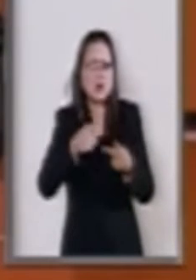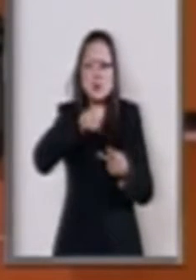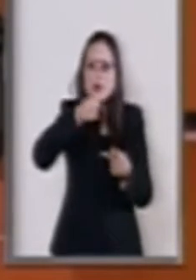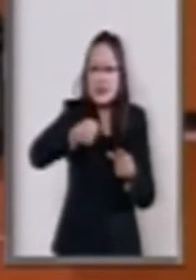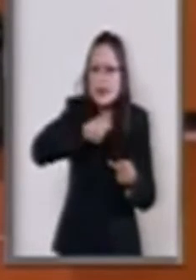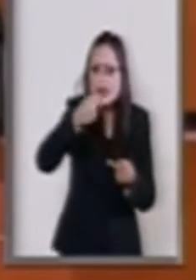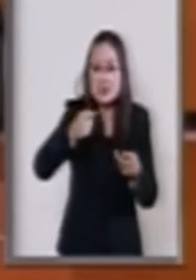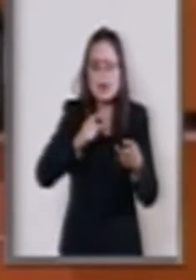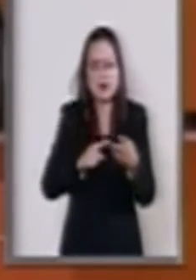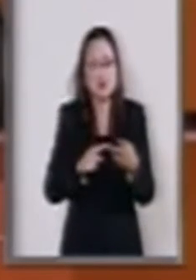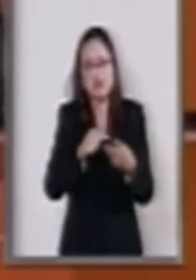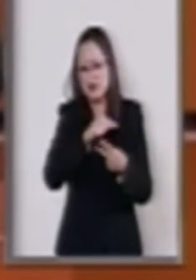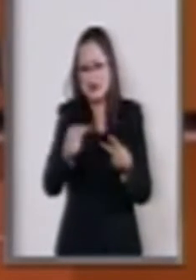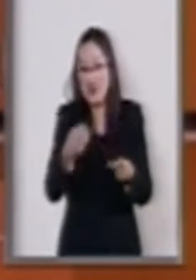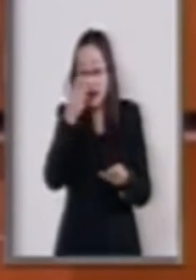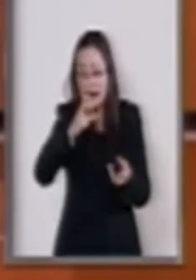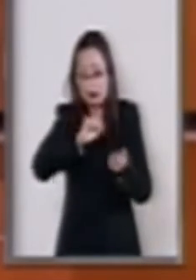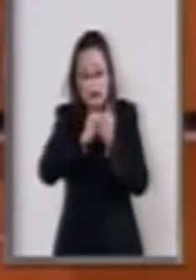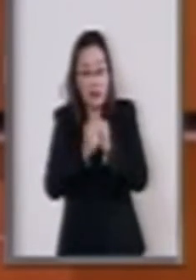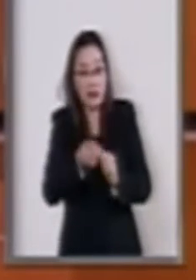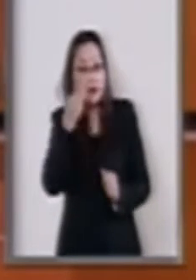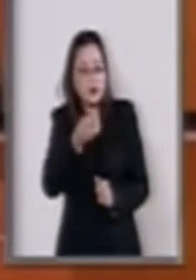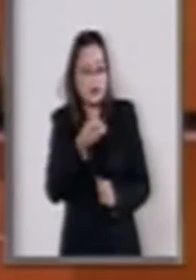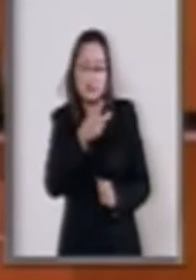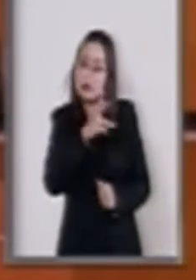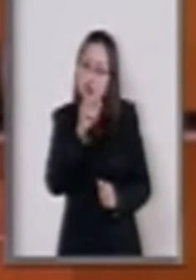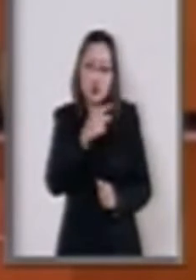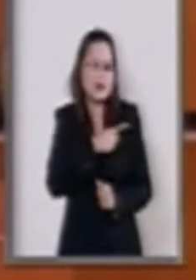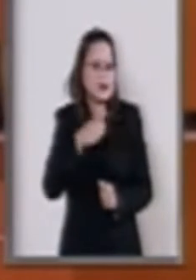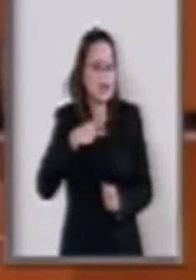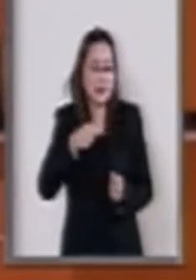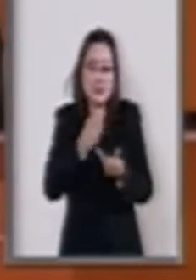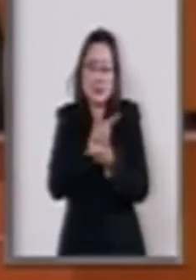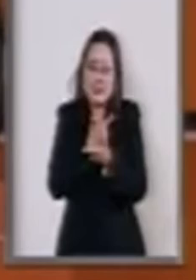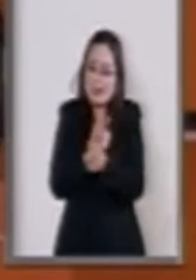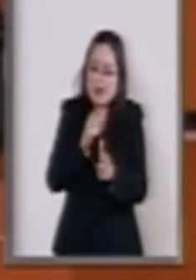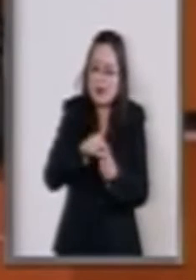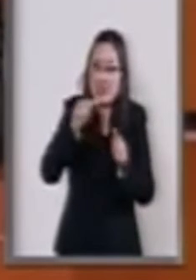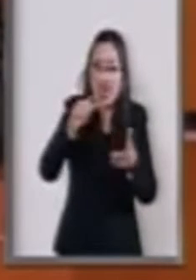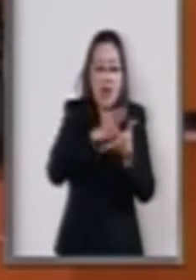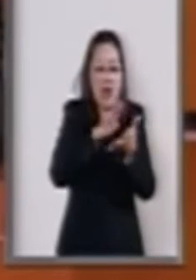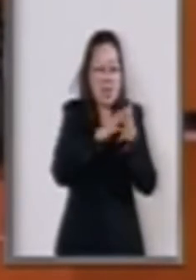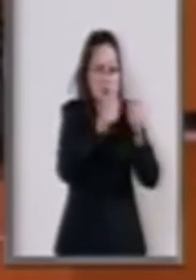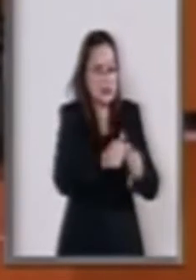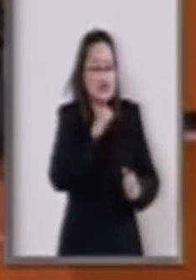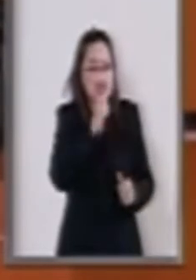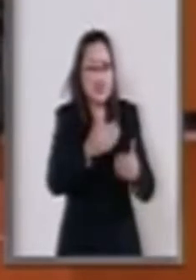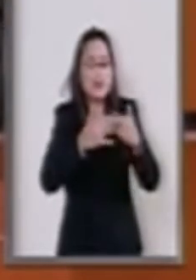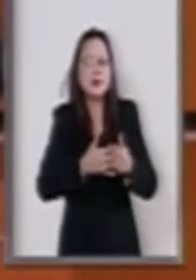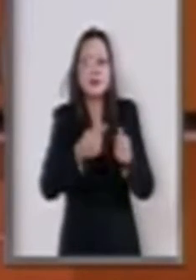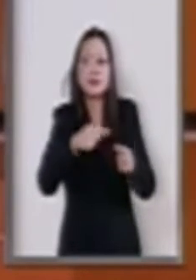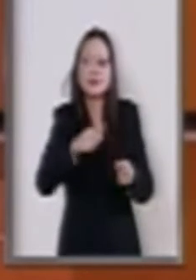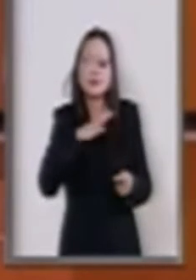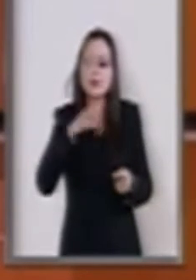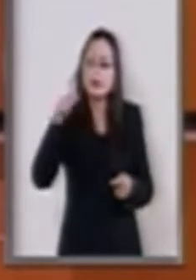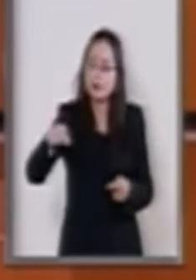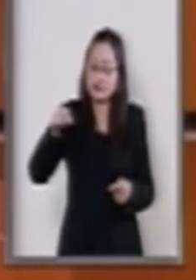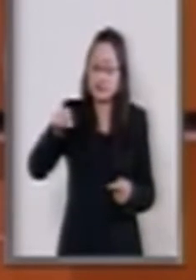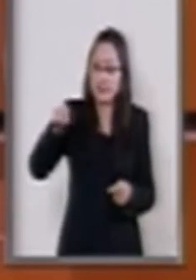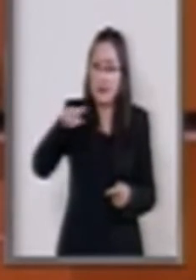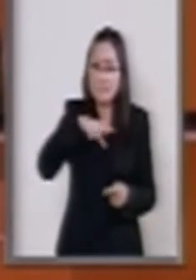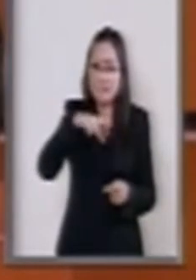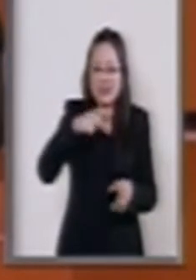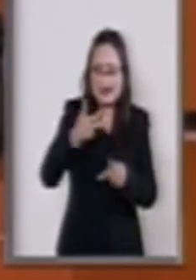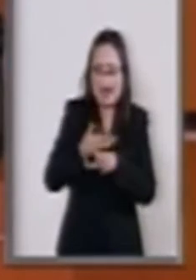adulto mayor. Quiero hacer mención también a hechos ocurridos en el Estado que represento.